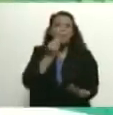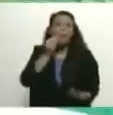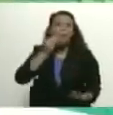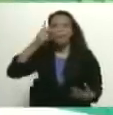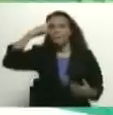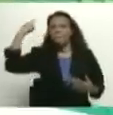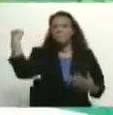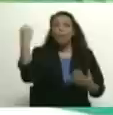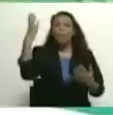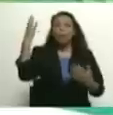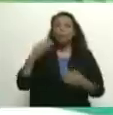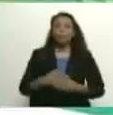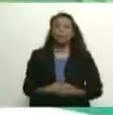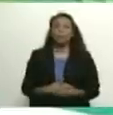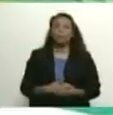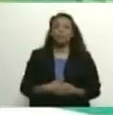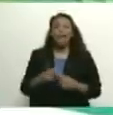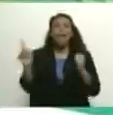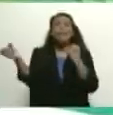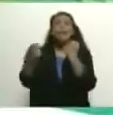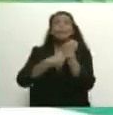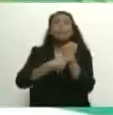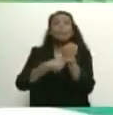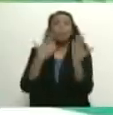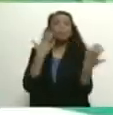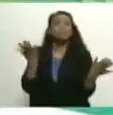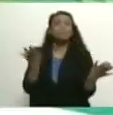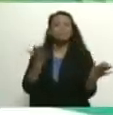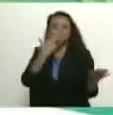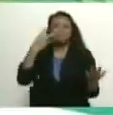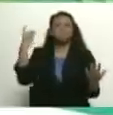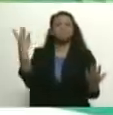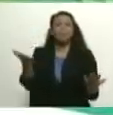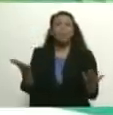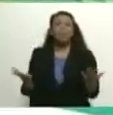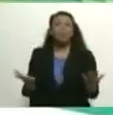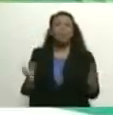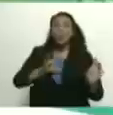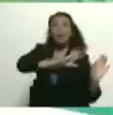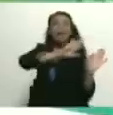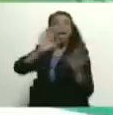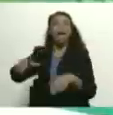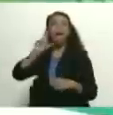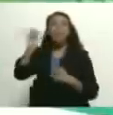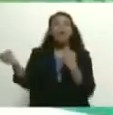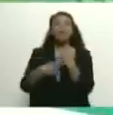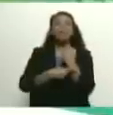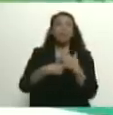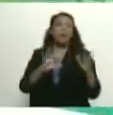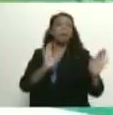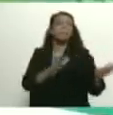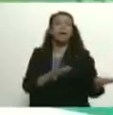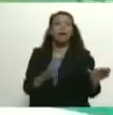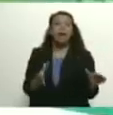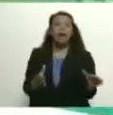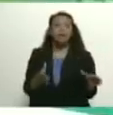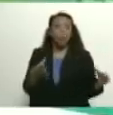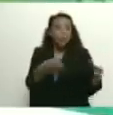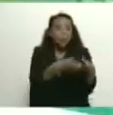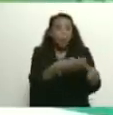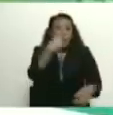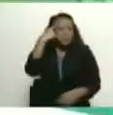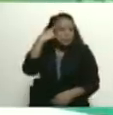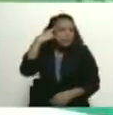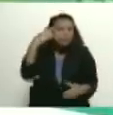imbécil. ¿Ah? El Guaidó. Y todos salieron a apoyar al Guaidó. Empezando por esta parranda de extremistas,